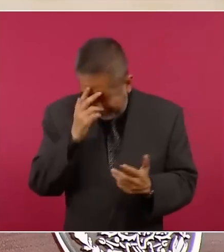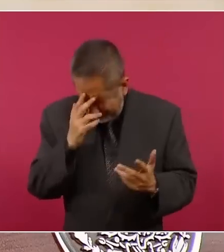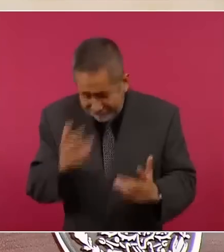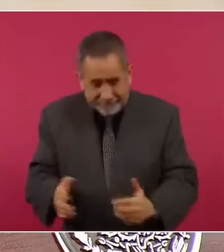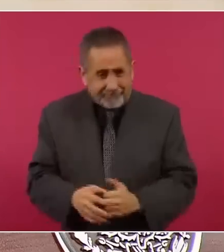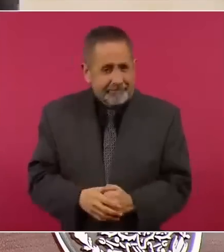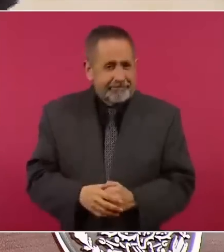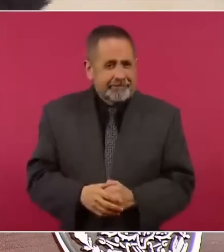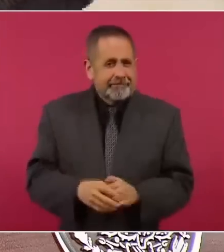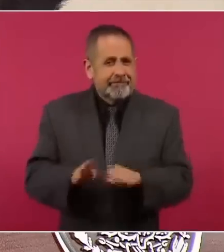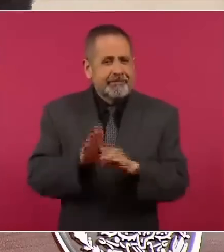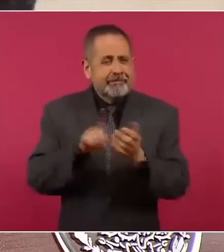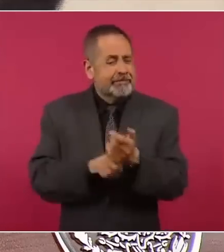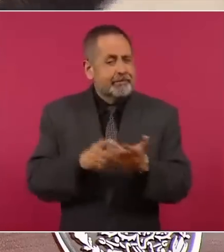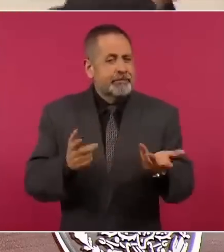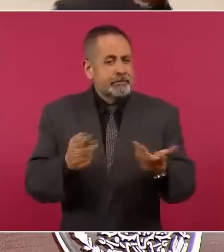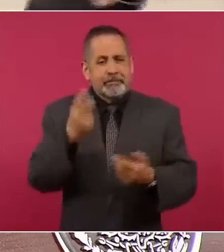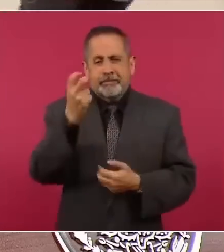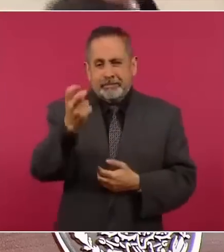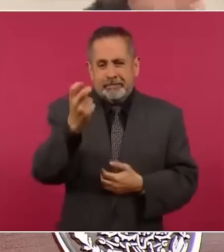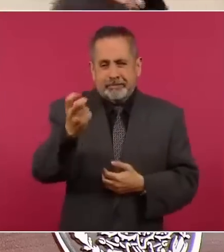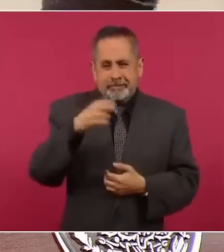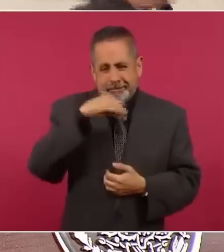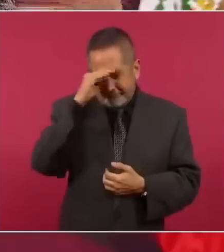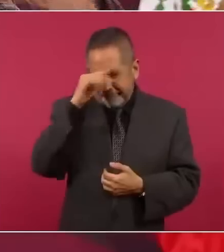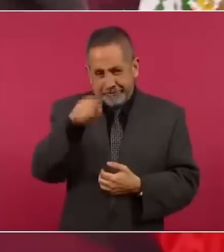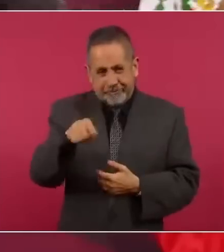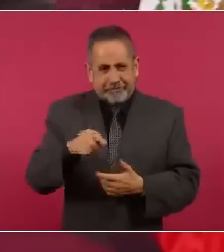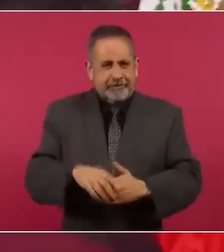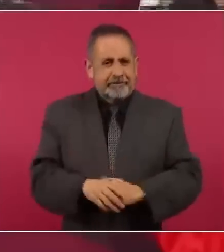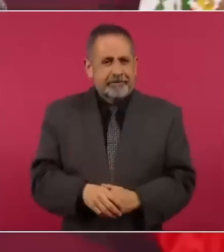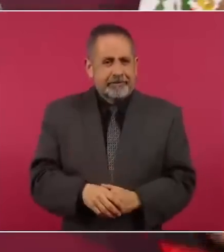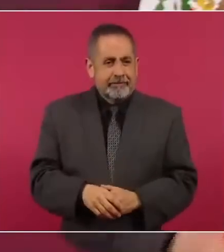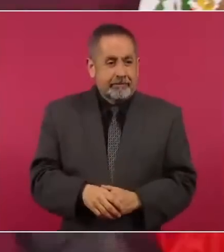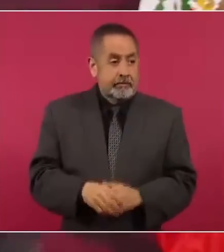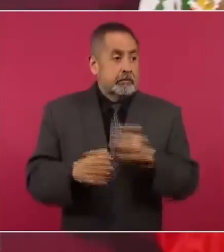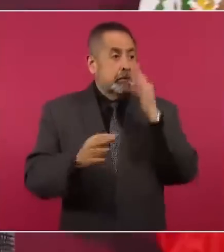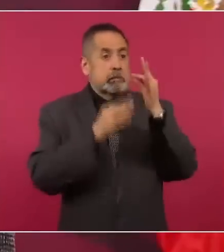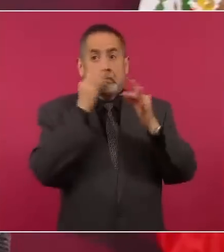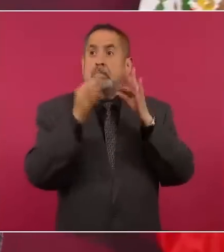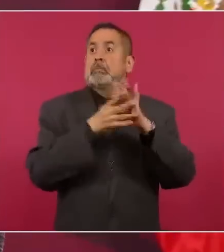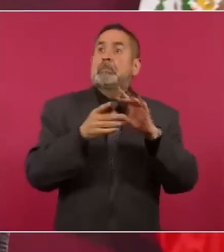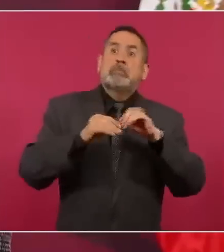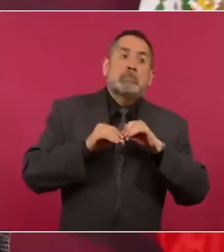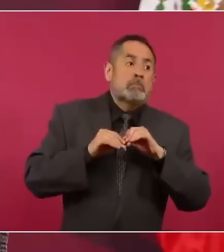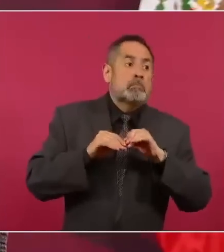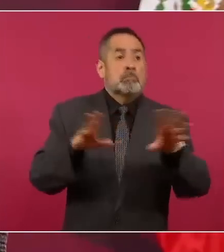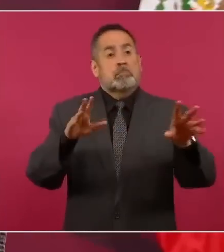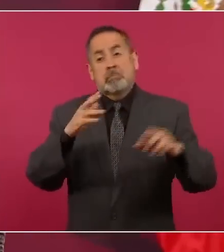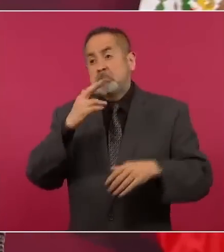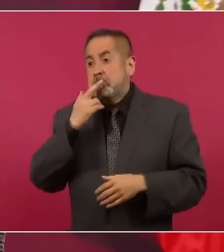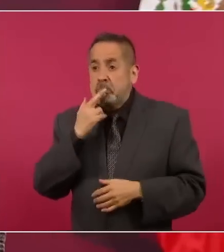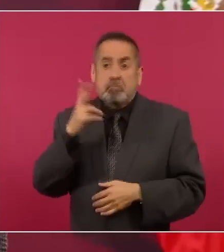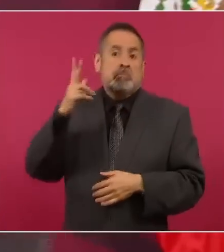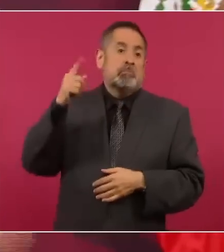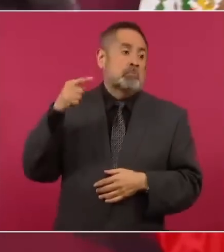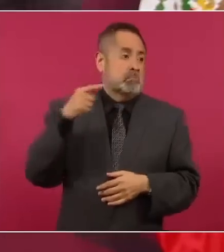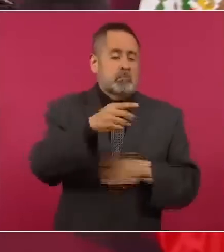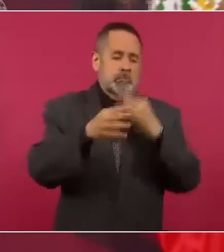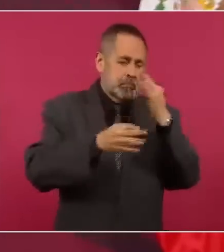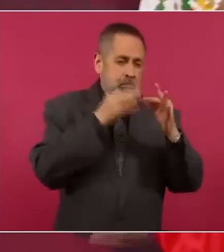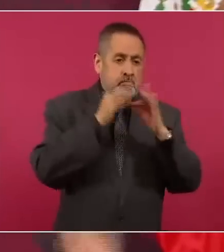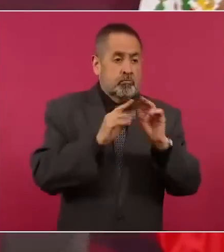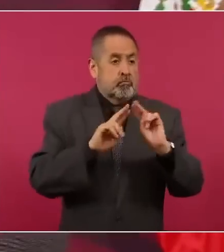Entonces, esa es la gran nota, la